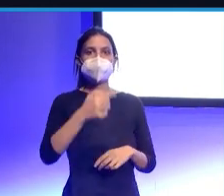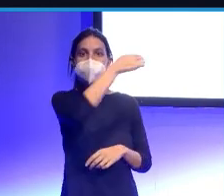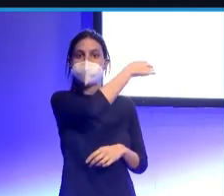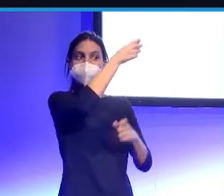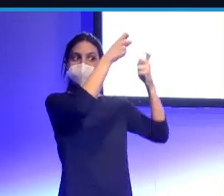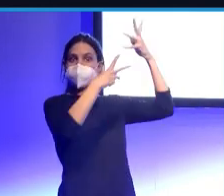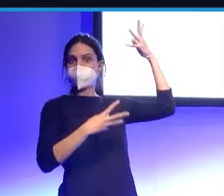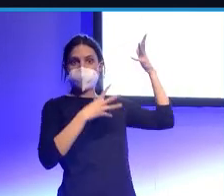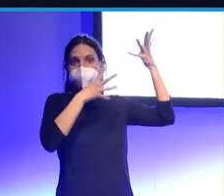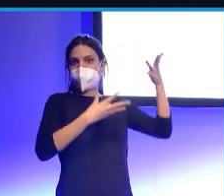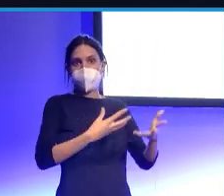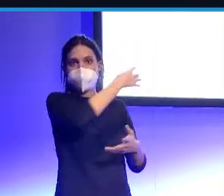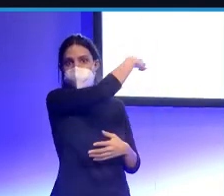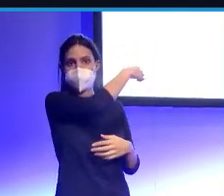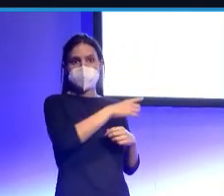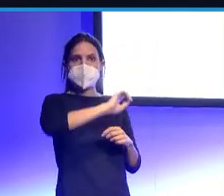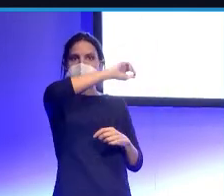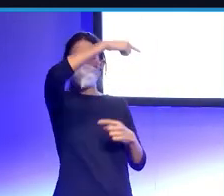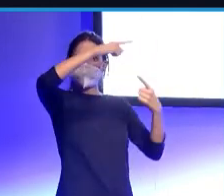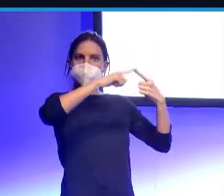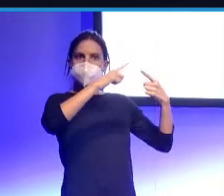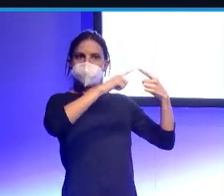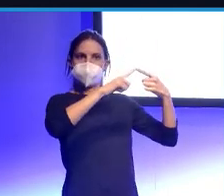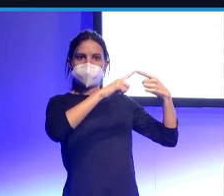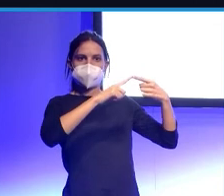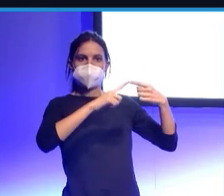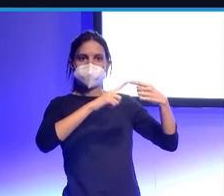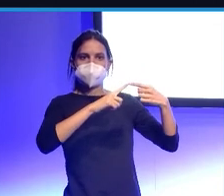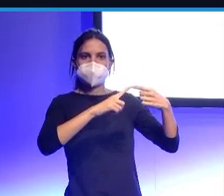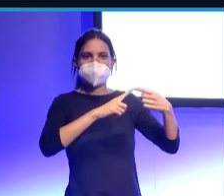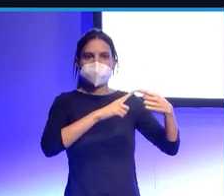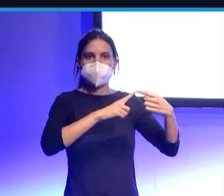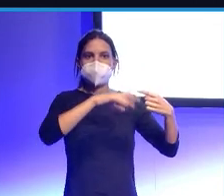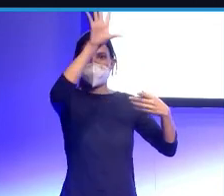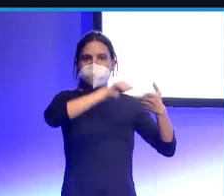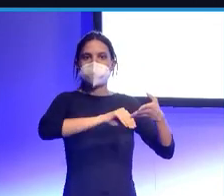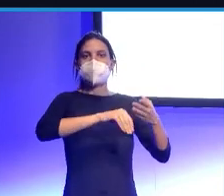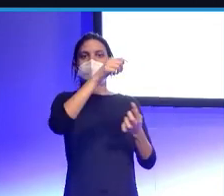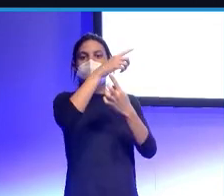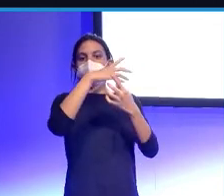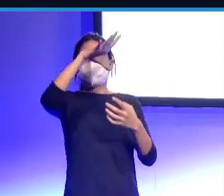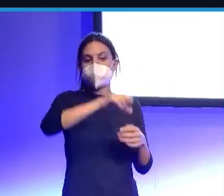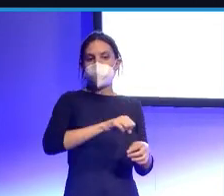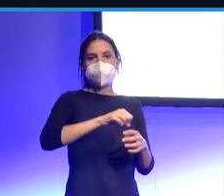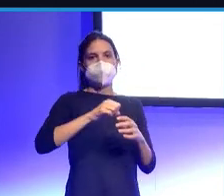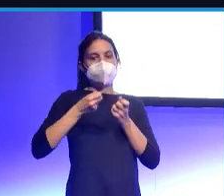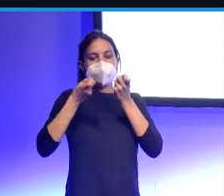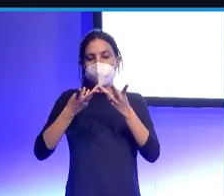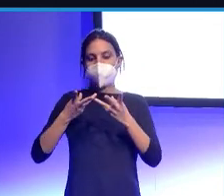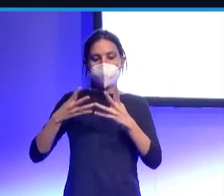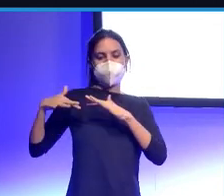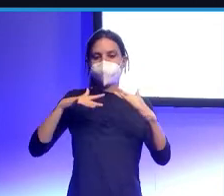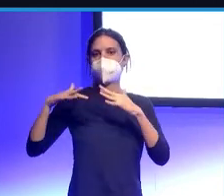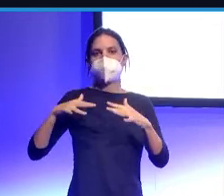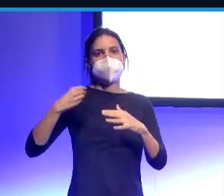esta es Real Sociedad Primera, no todos los equipos han jugado el mismo número de partidos, ¿vale? Hay algunos que jugado alguno más, pero, bueno, esto es lo que tenemos,